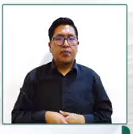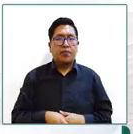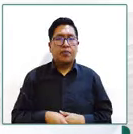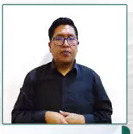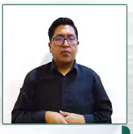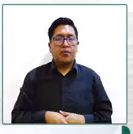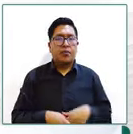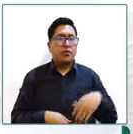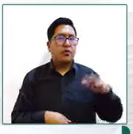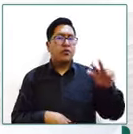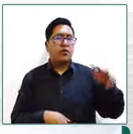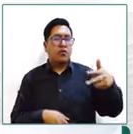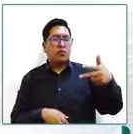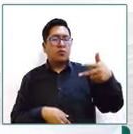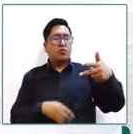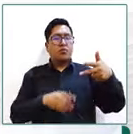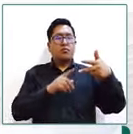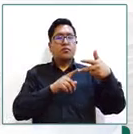asimismo